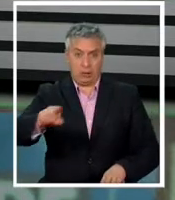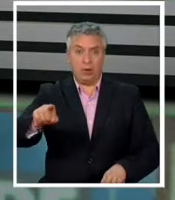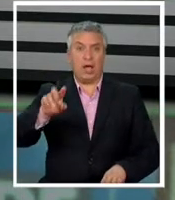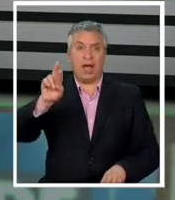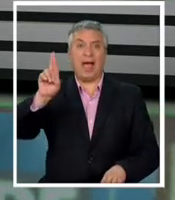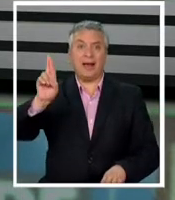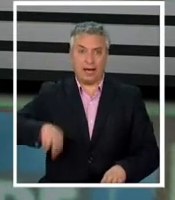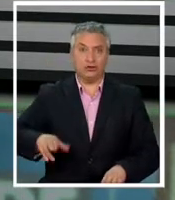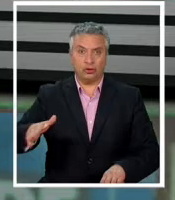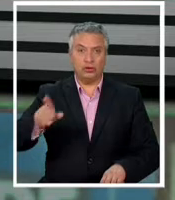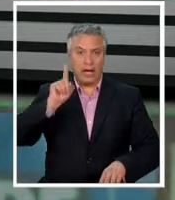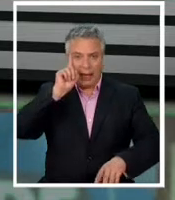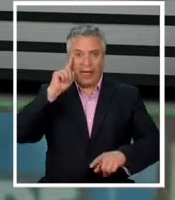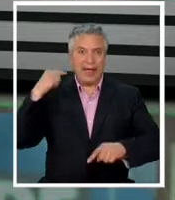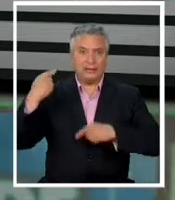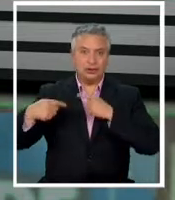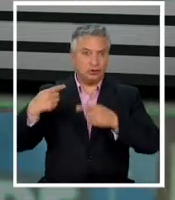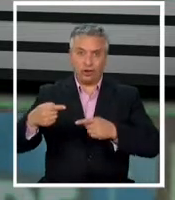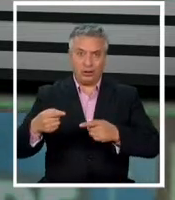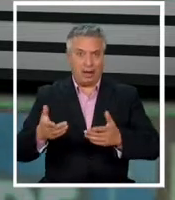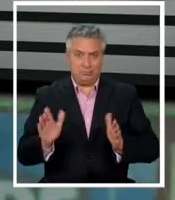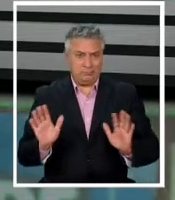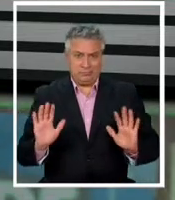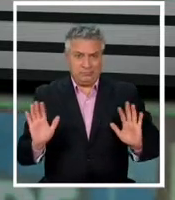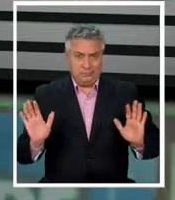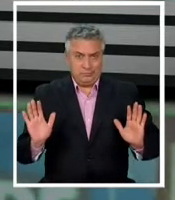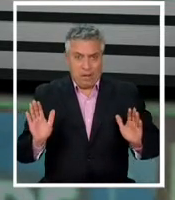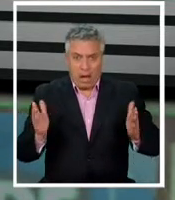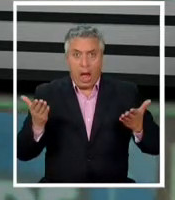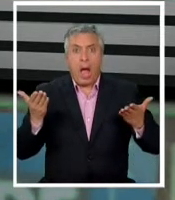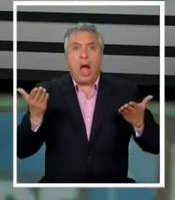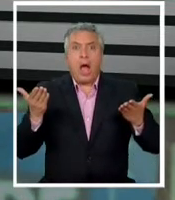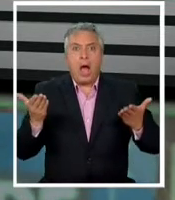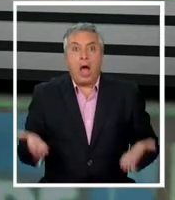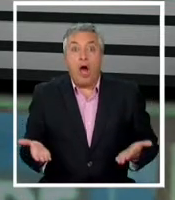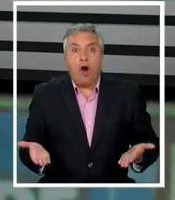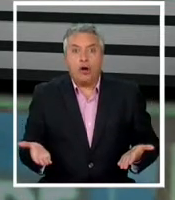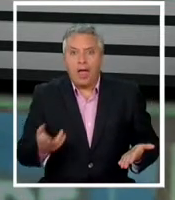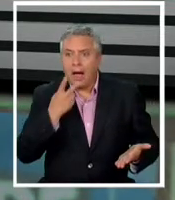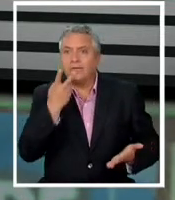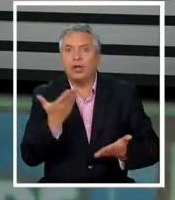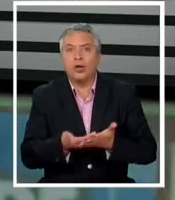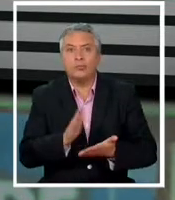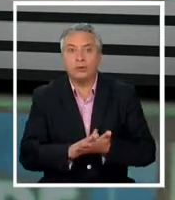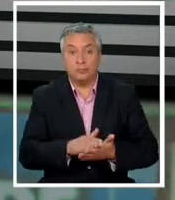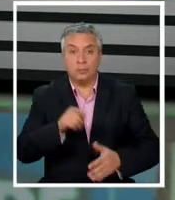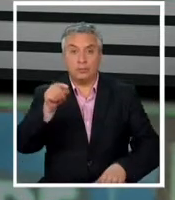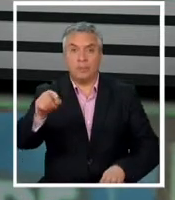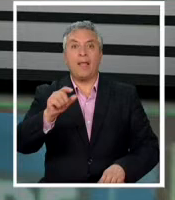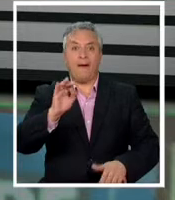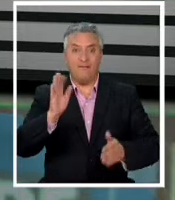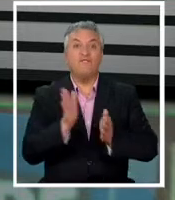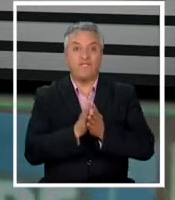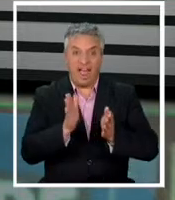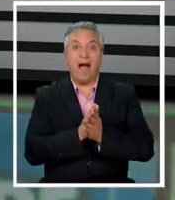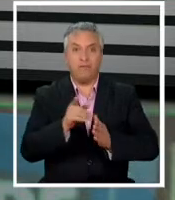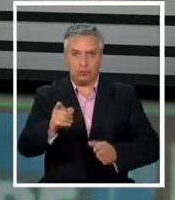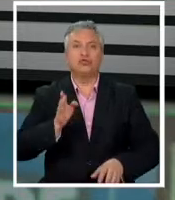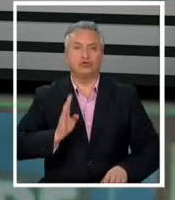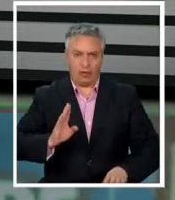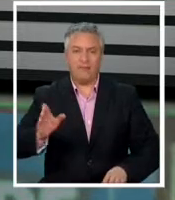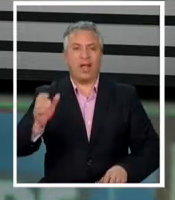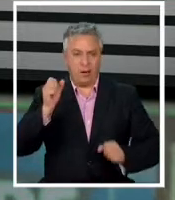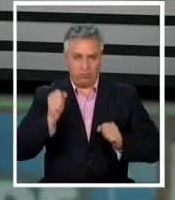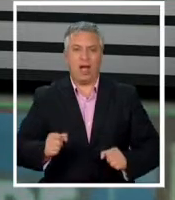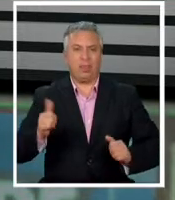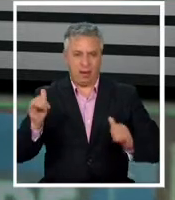la historia lo juega es el rendimiento actual pero ahí Claudio Bravo a mi juicio aún tiene